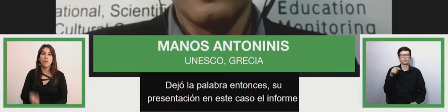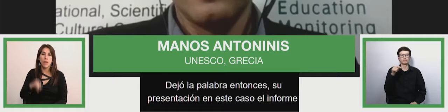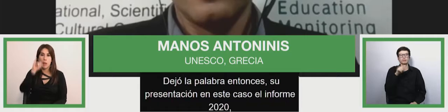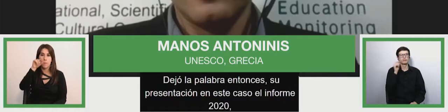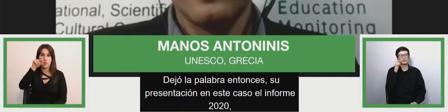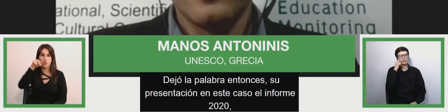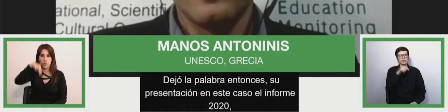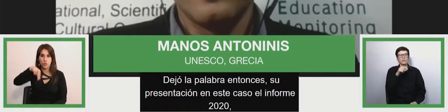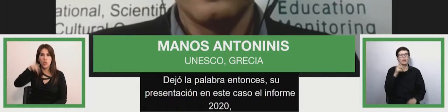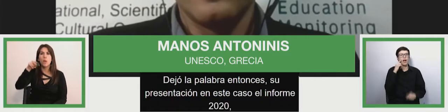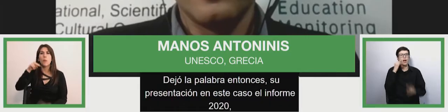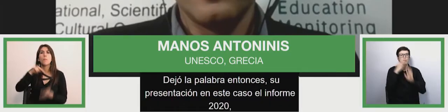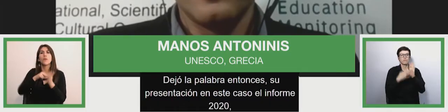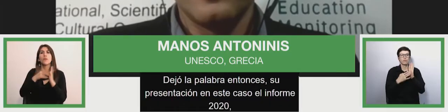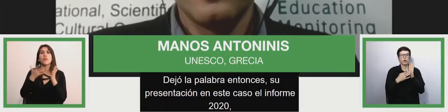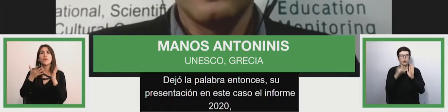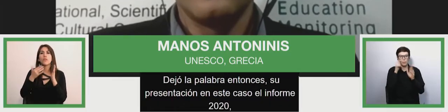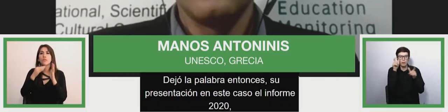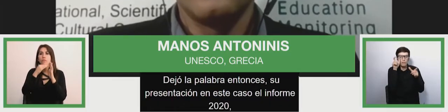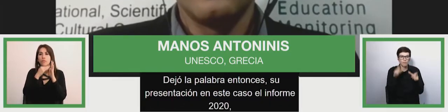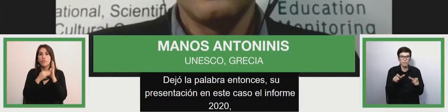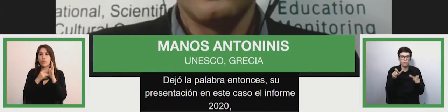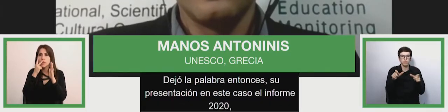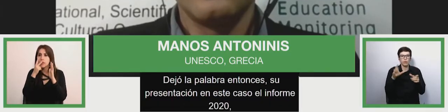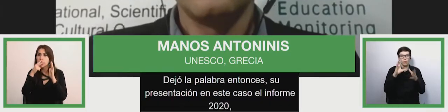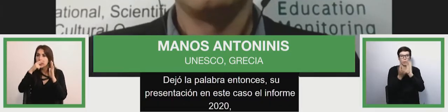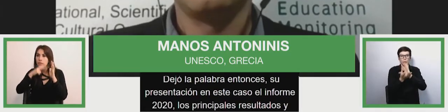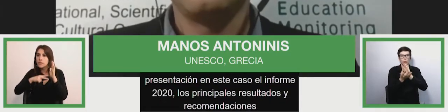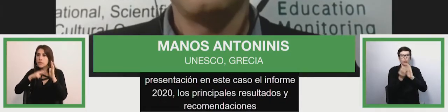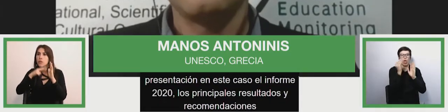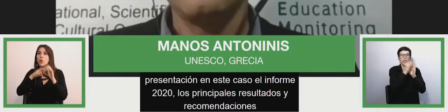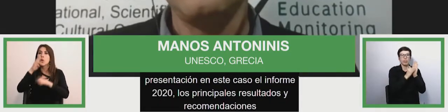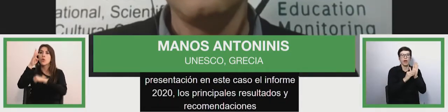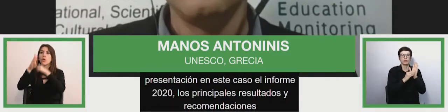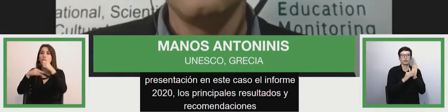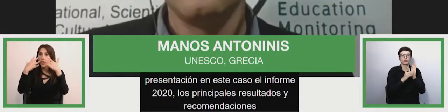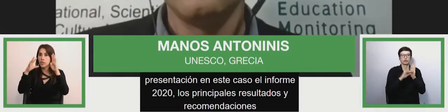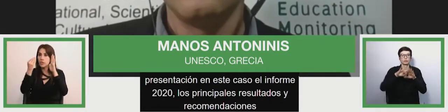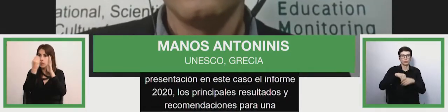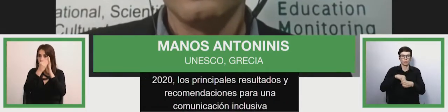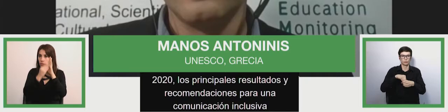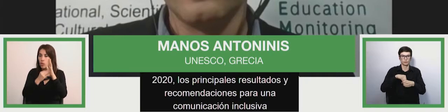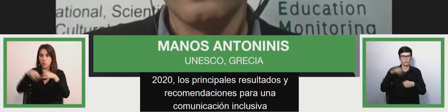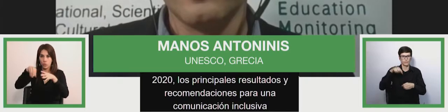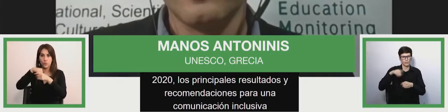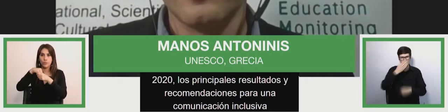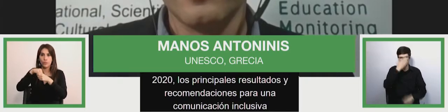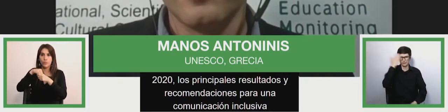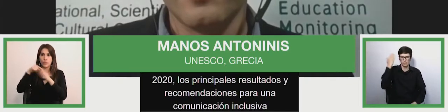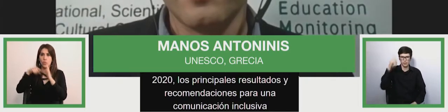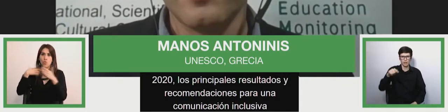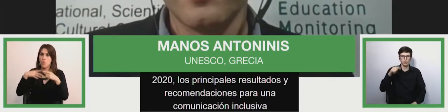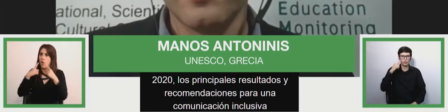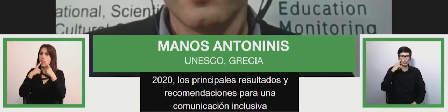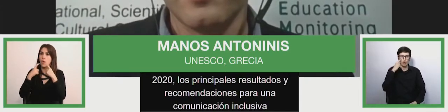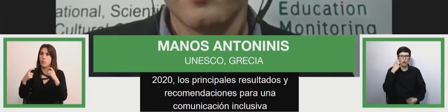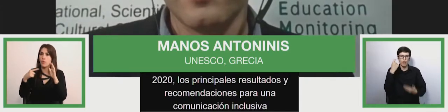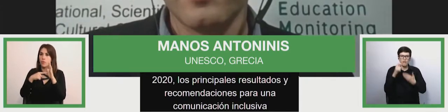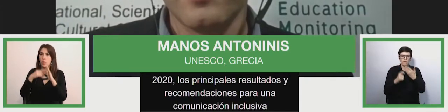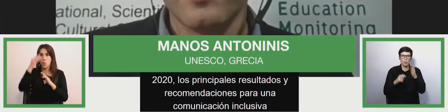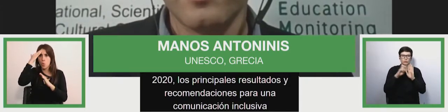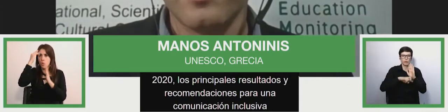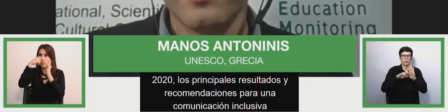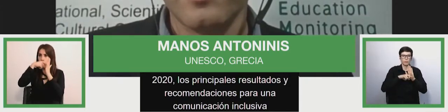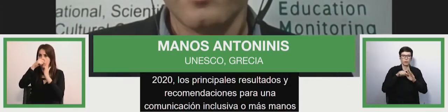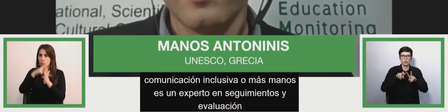recomendaciones para una educación inclusiva vinculada a datos. Manos es un experto en seguimiento y evaluación de proyectos en el sector